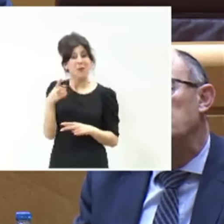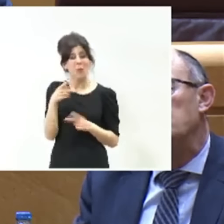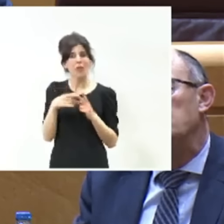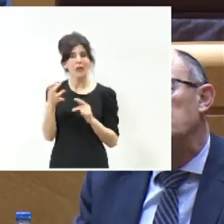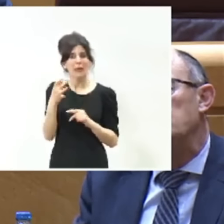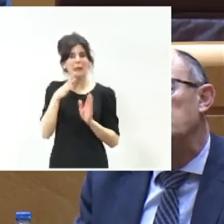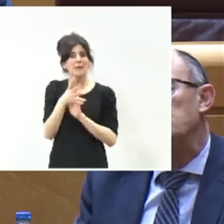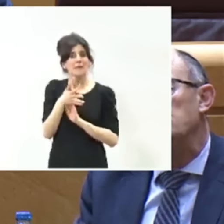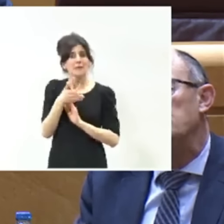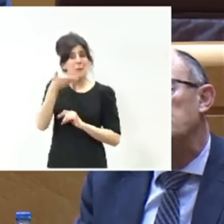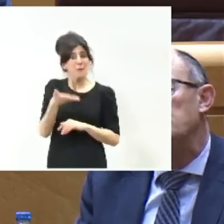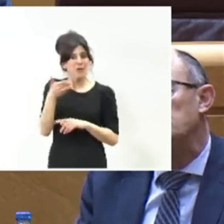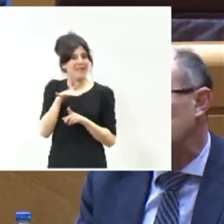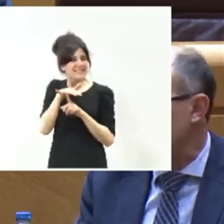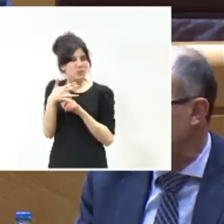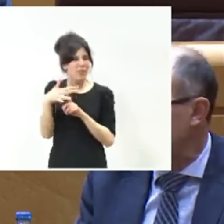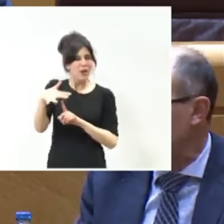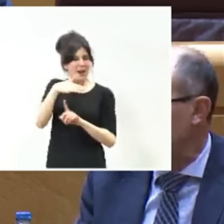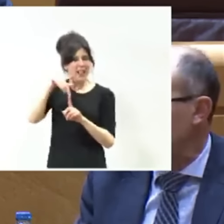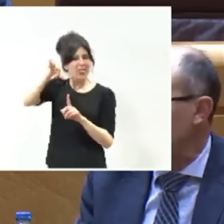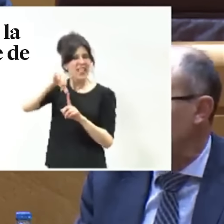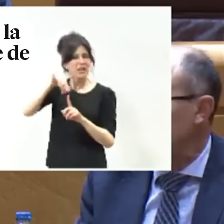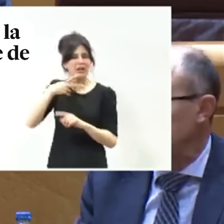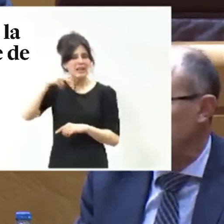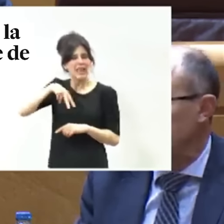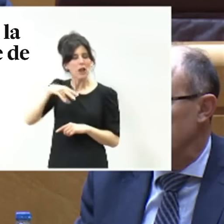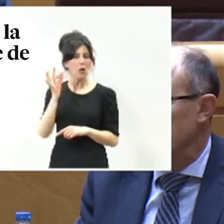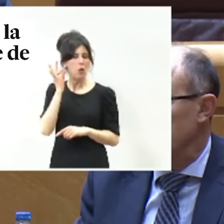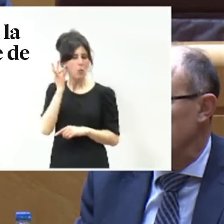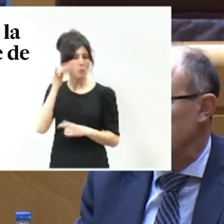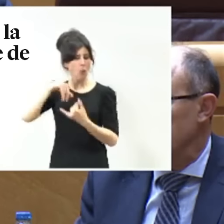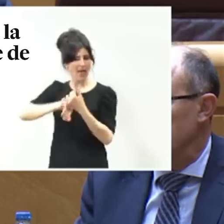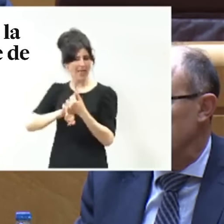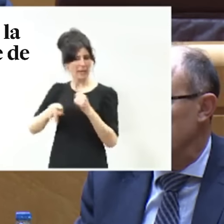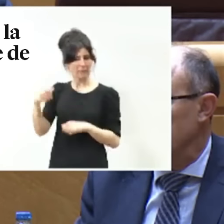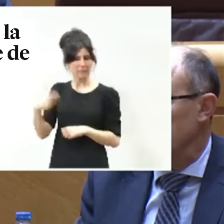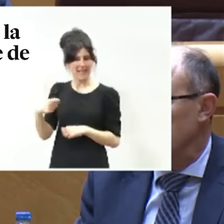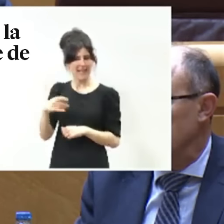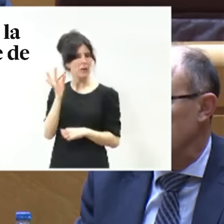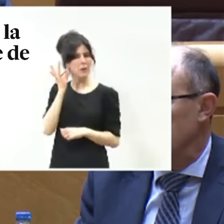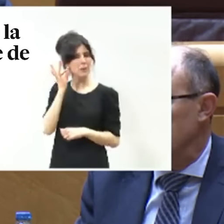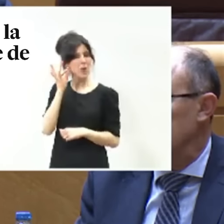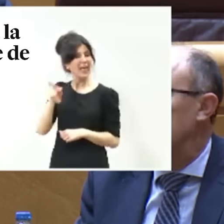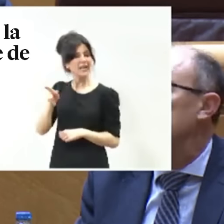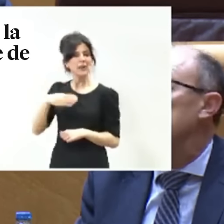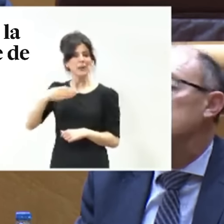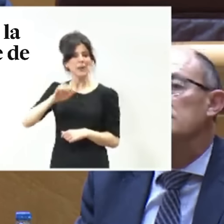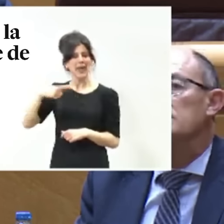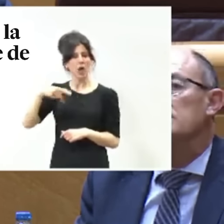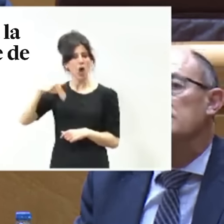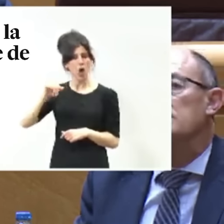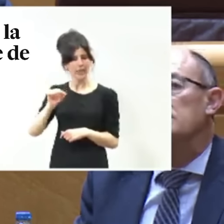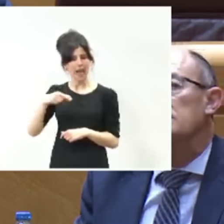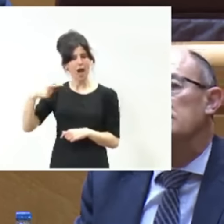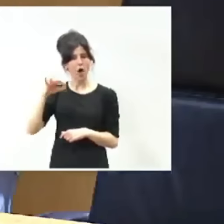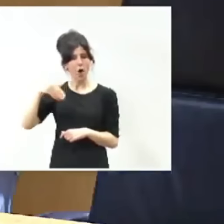huracán, señora vicepresidenta, estaba la mujer del presidente, la señora Begoña Gómez. ¿Qué hacía la señora